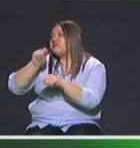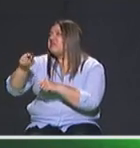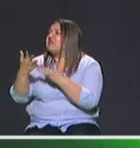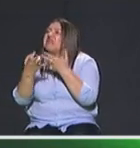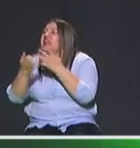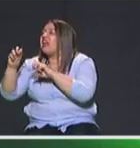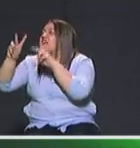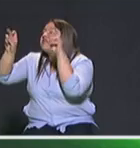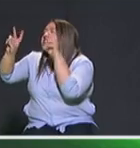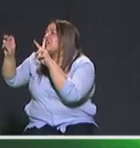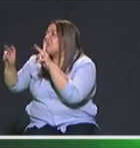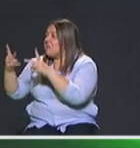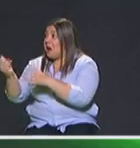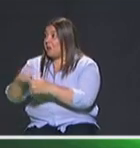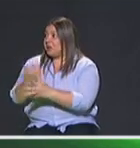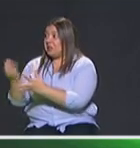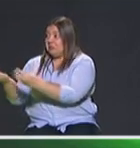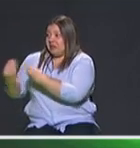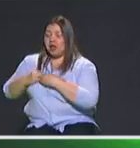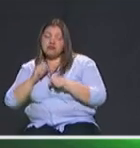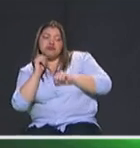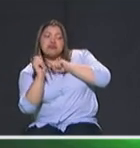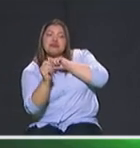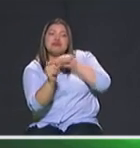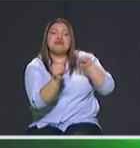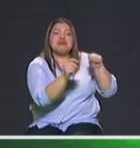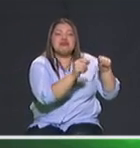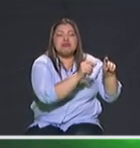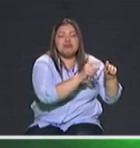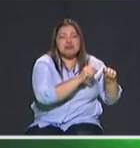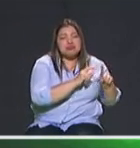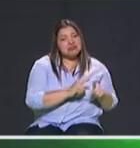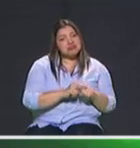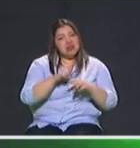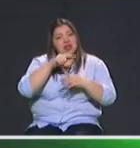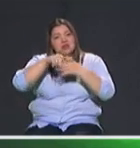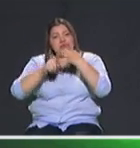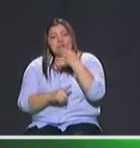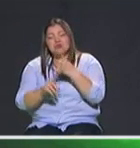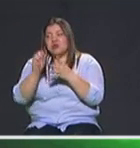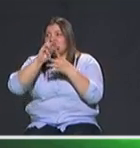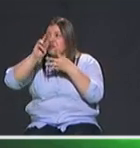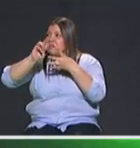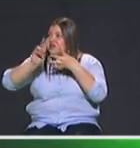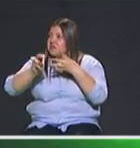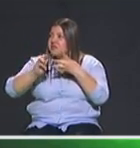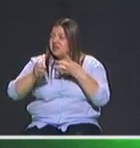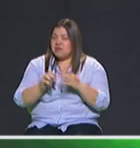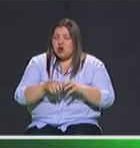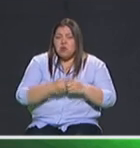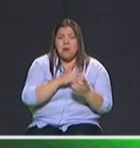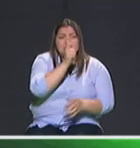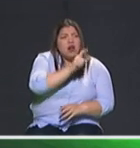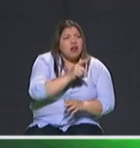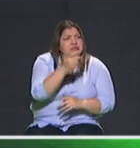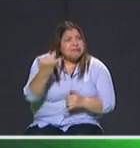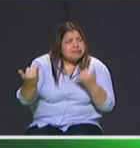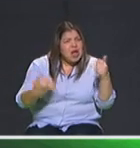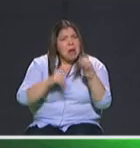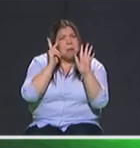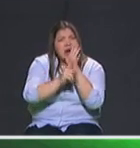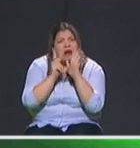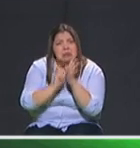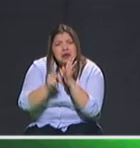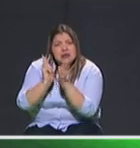aspectos para el caso de seguridad Mónica se le preguntaron cuatro temas a los ciudadanos combatir los homicidios combatir el fleteo y toda